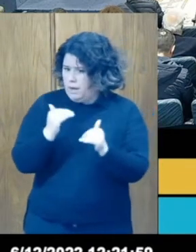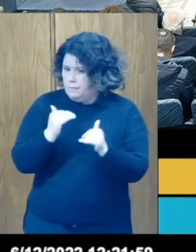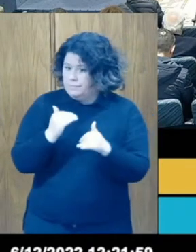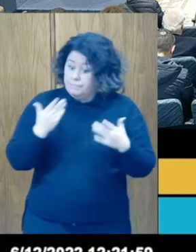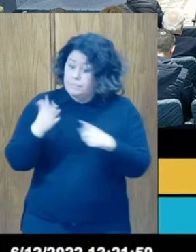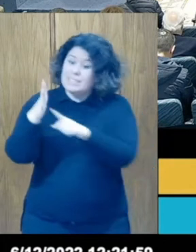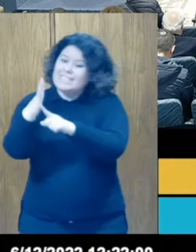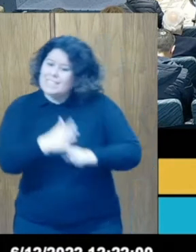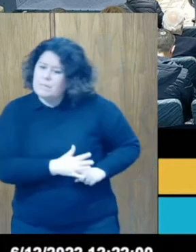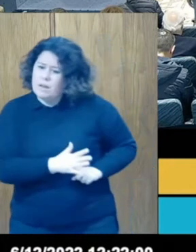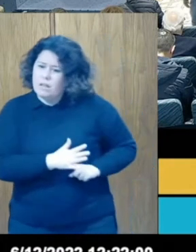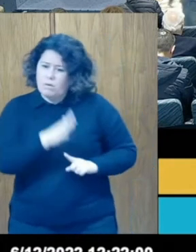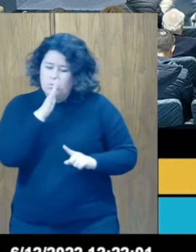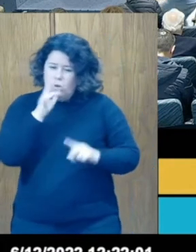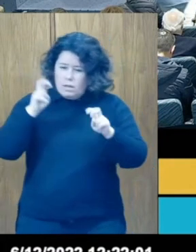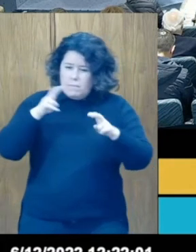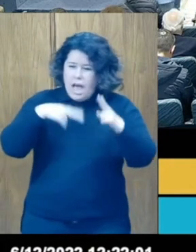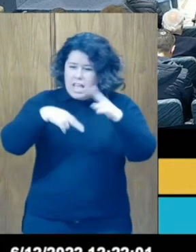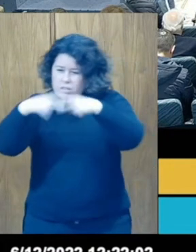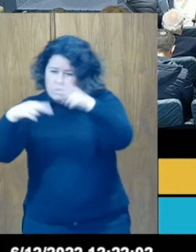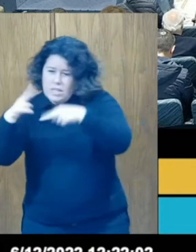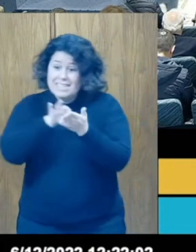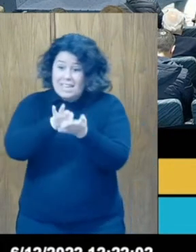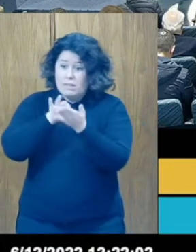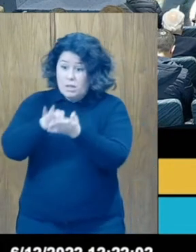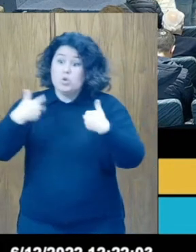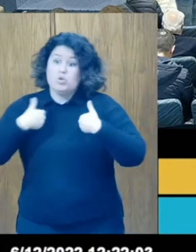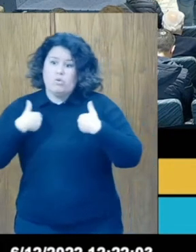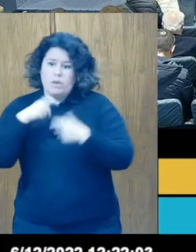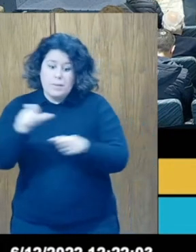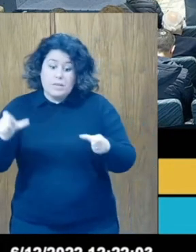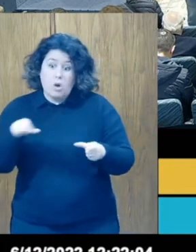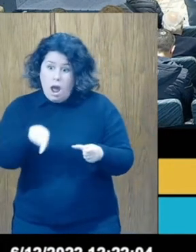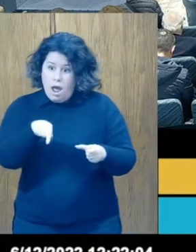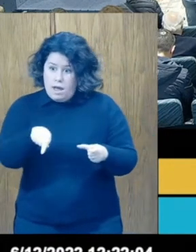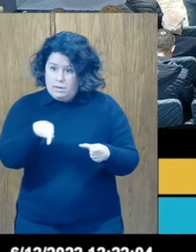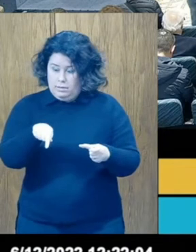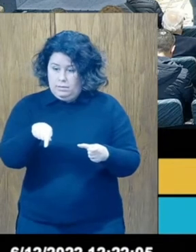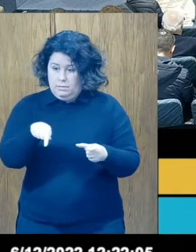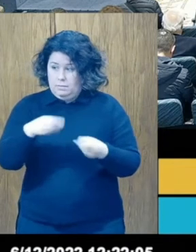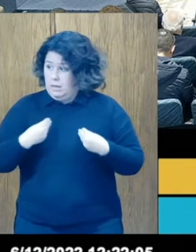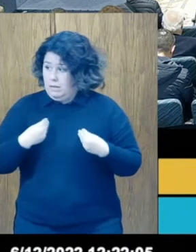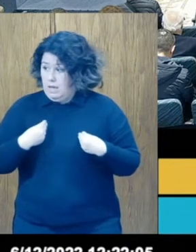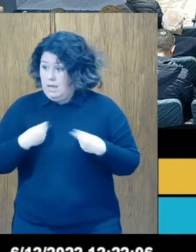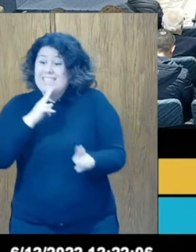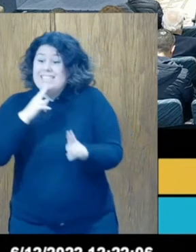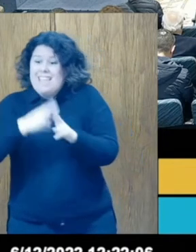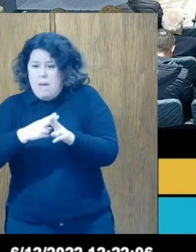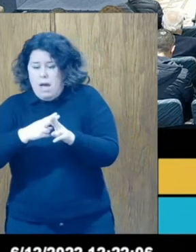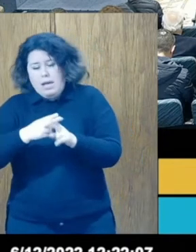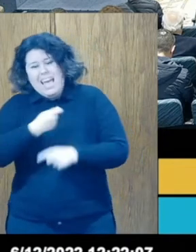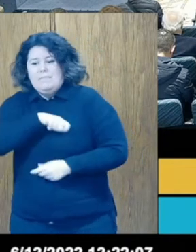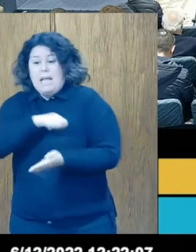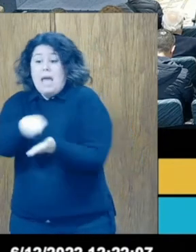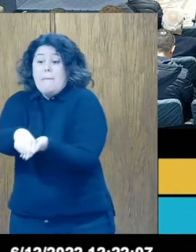disposición de infraestructuras y servicios que sufren los ciudadanos que habitan lo que se ha dado en llamar la España vaciada es más que